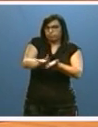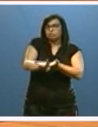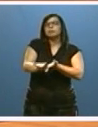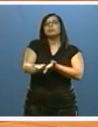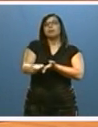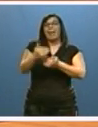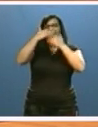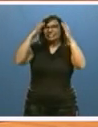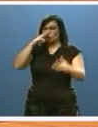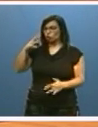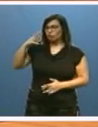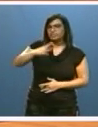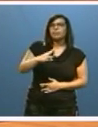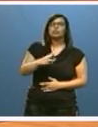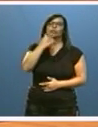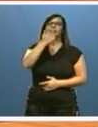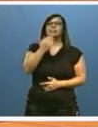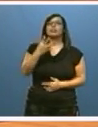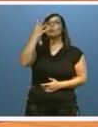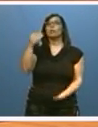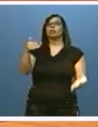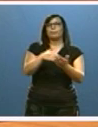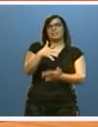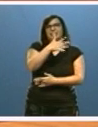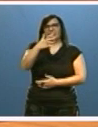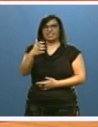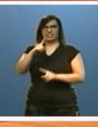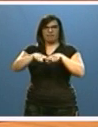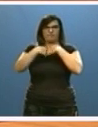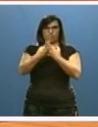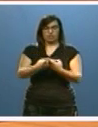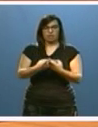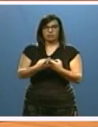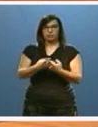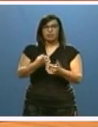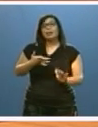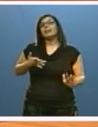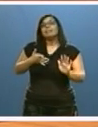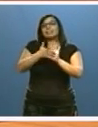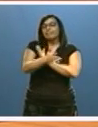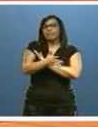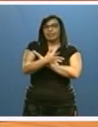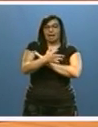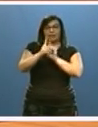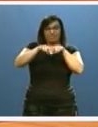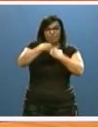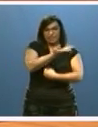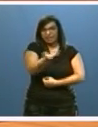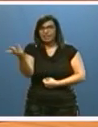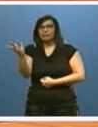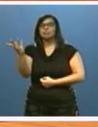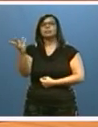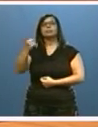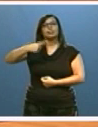atendido en los últimos tres años a cerca de 4.500 familias, pudiendo decirse que ninguna de ellas, ninguna